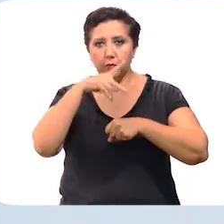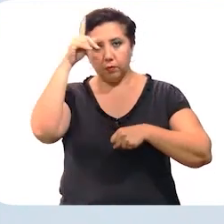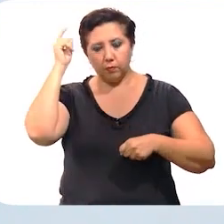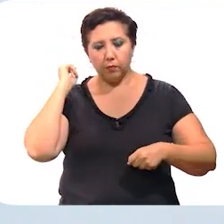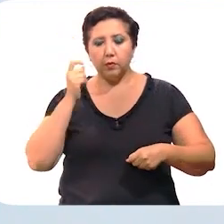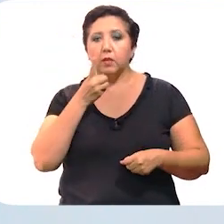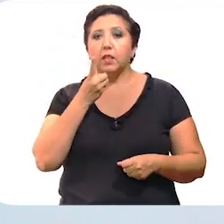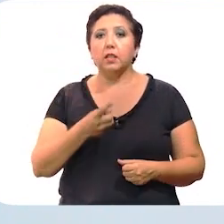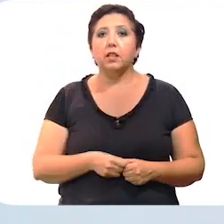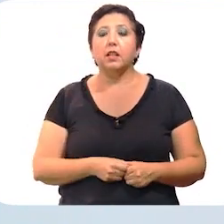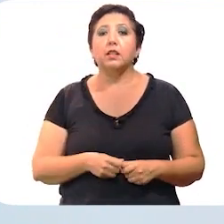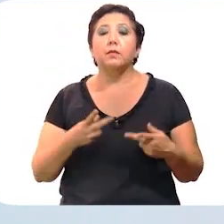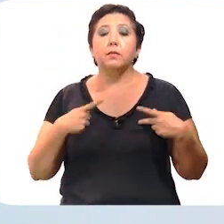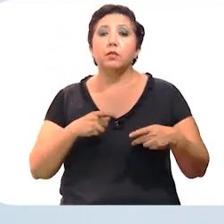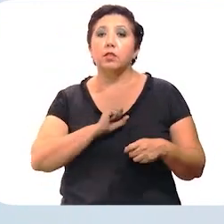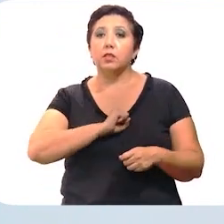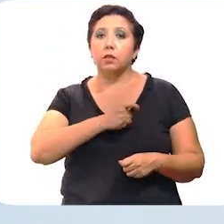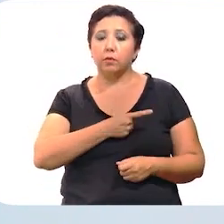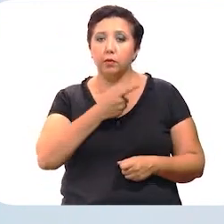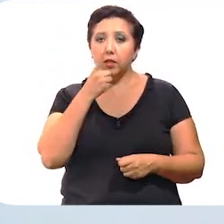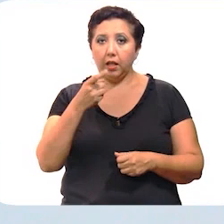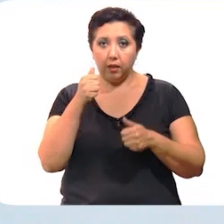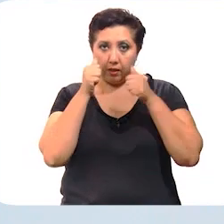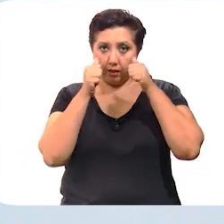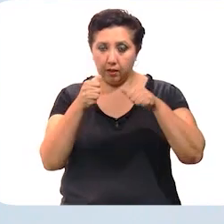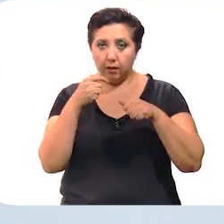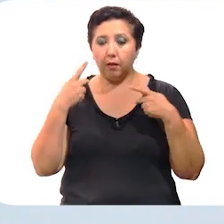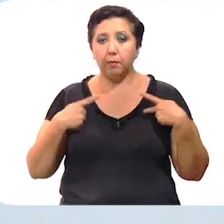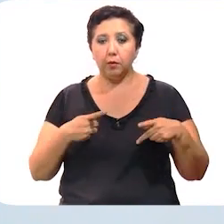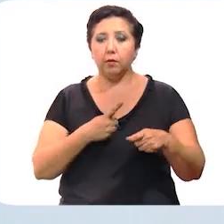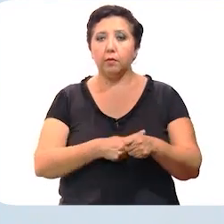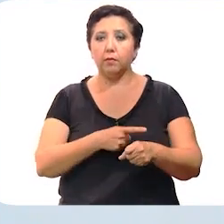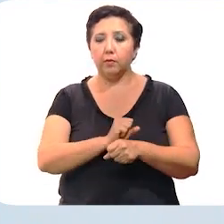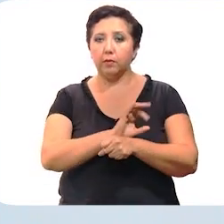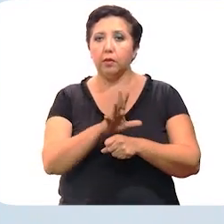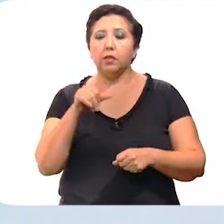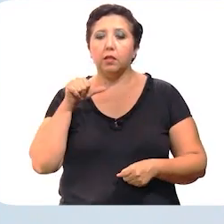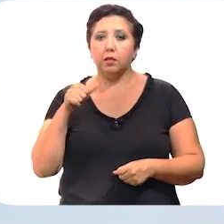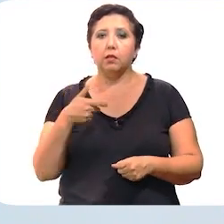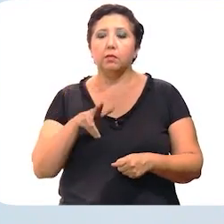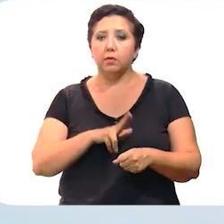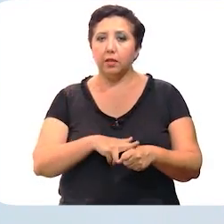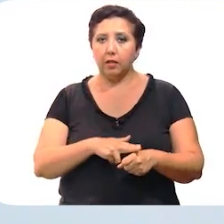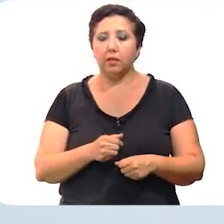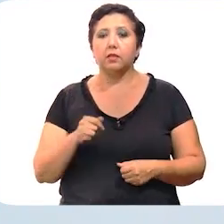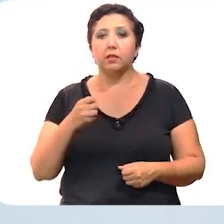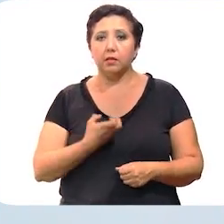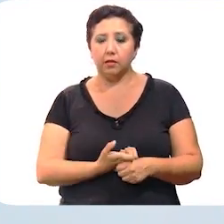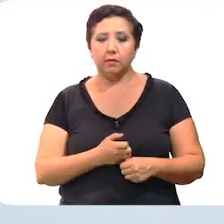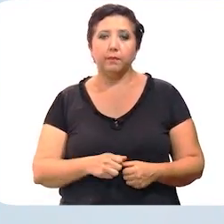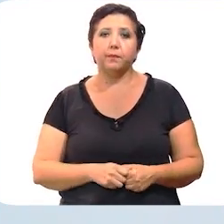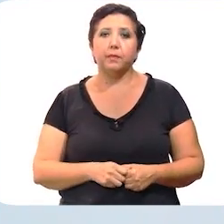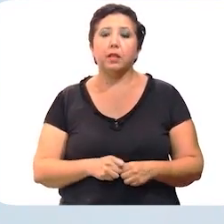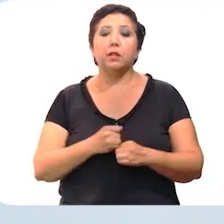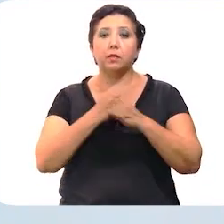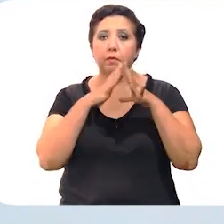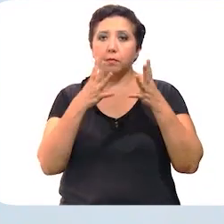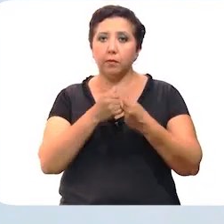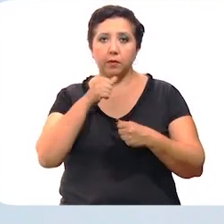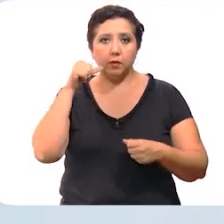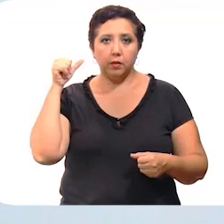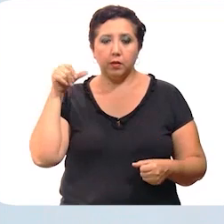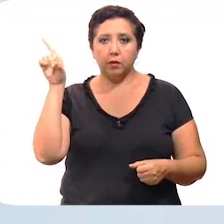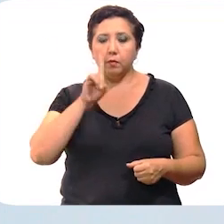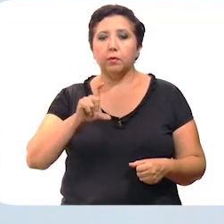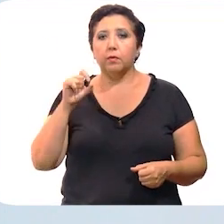contra el coronavirus al personal de salud de primera línea de las áreas COVID de 16 hospitales y clínicas del estado. Como informamos ayer